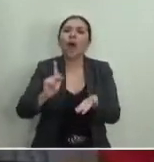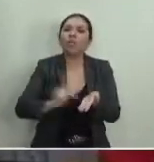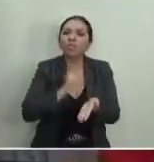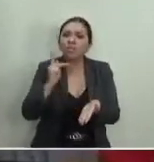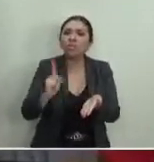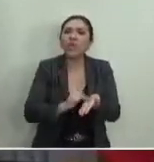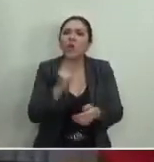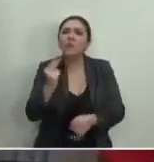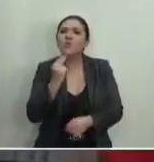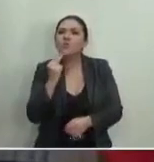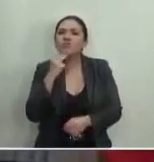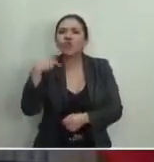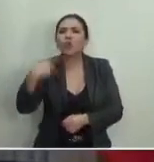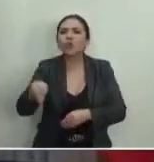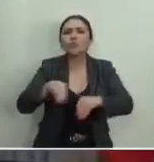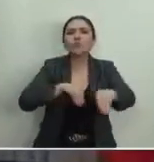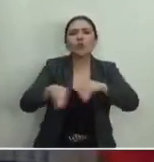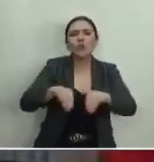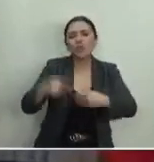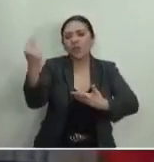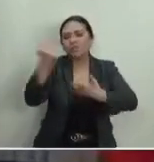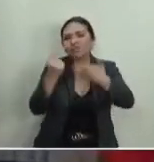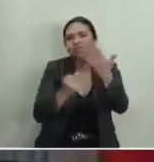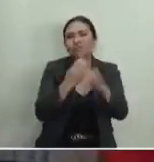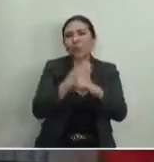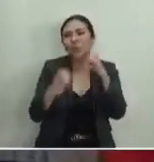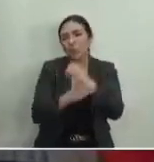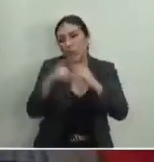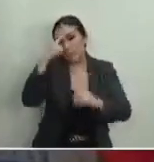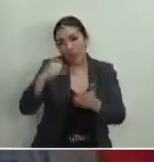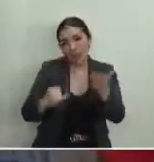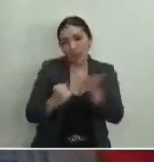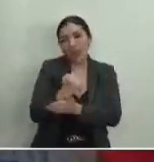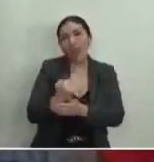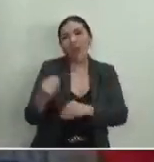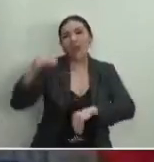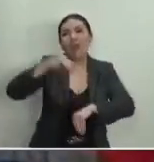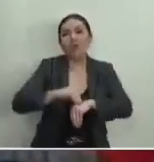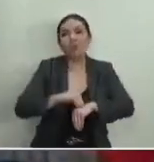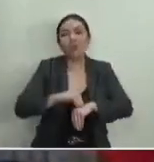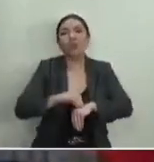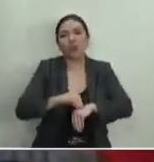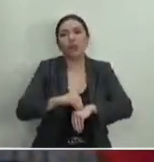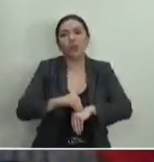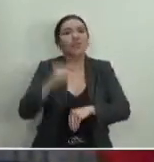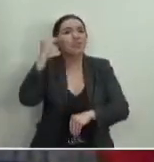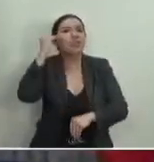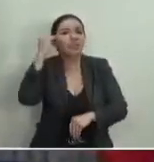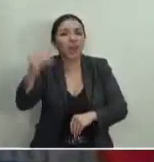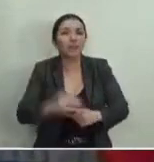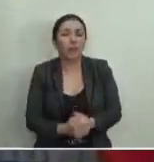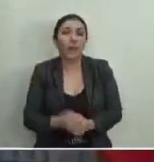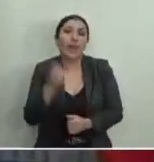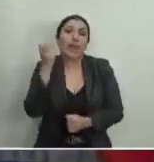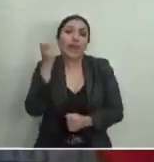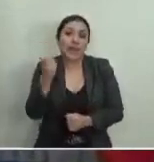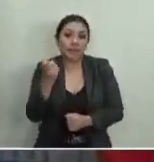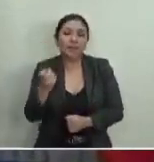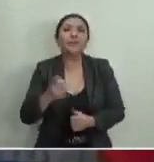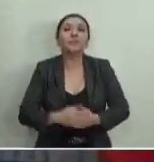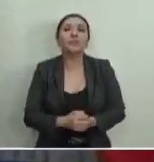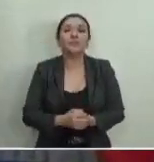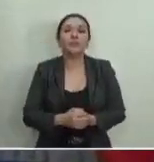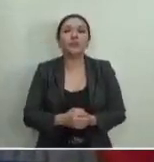utilizar los lineamientos como elemento para la fijación de la temporalidad. Y ese es el elemento que me